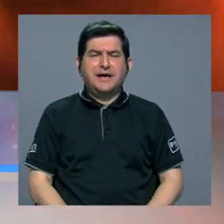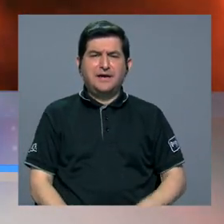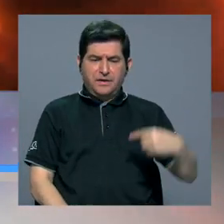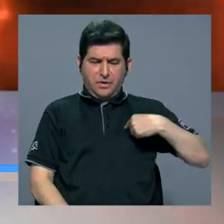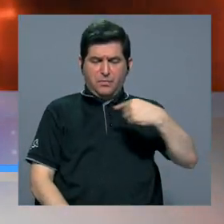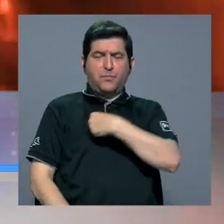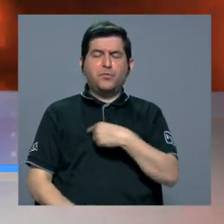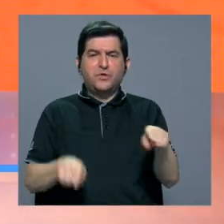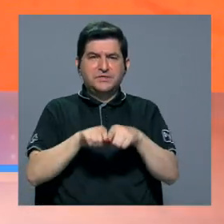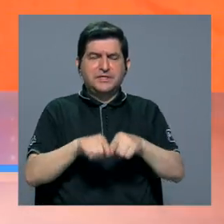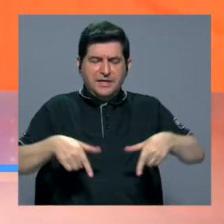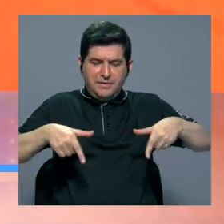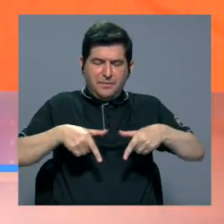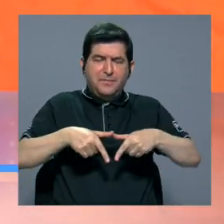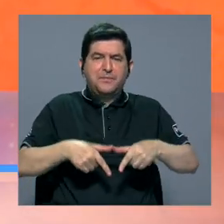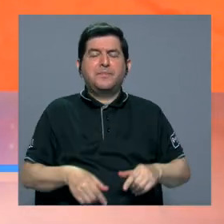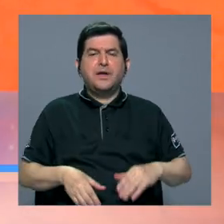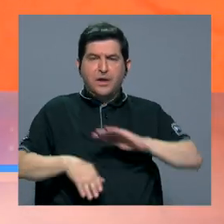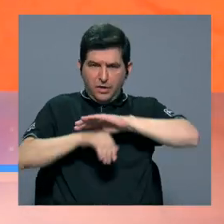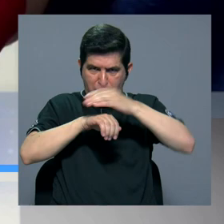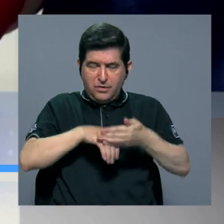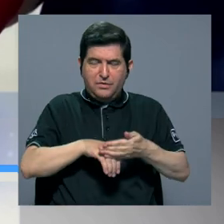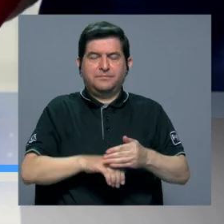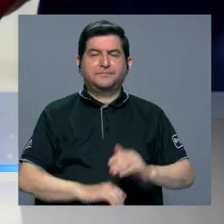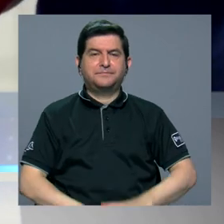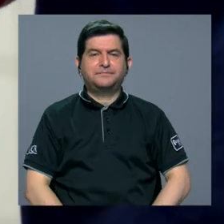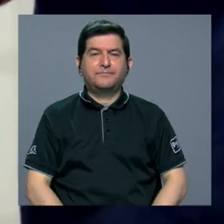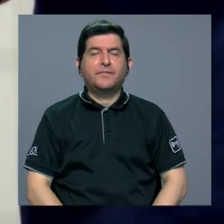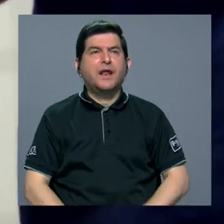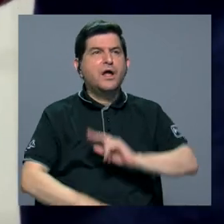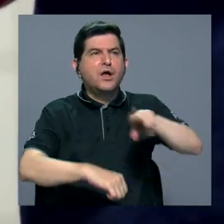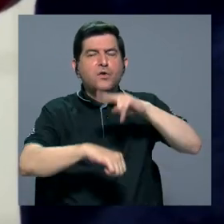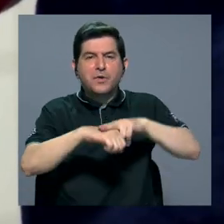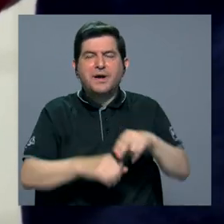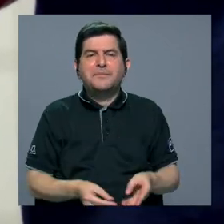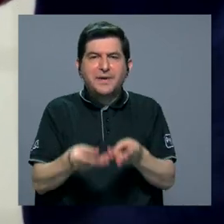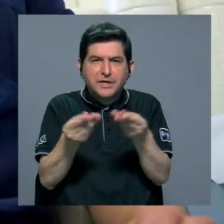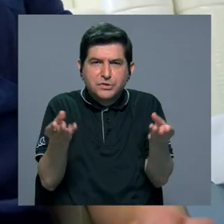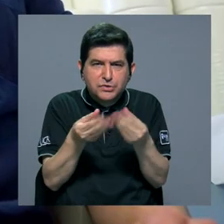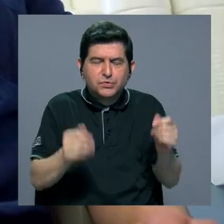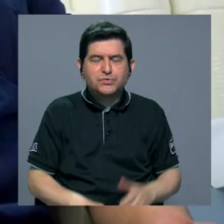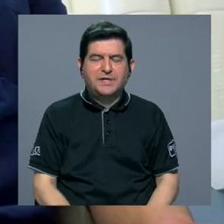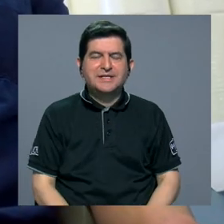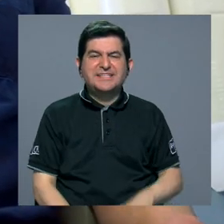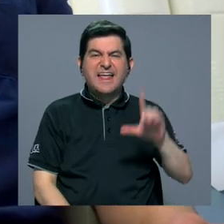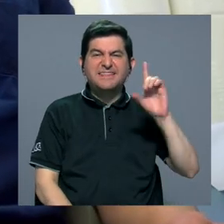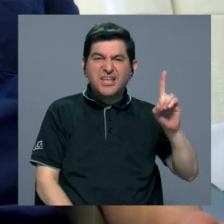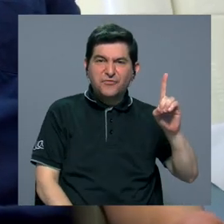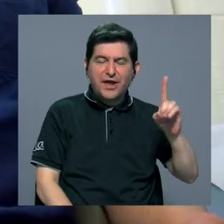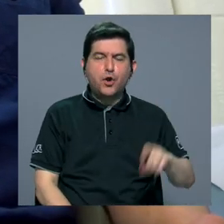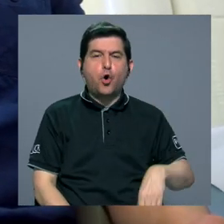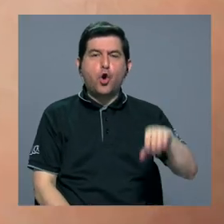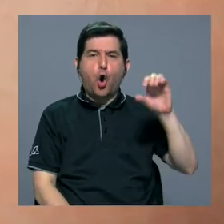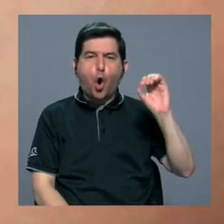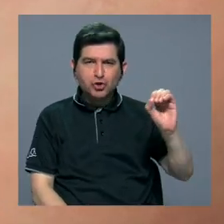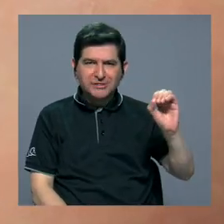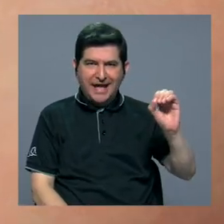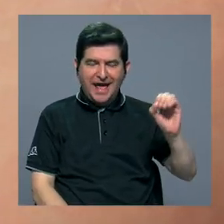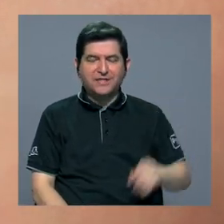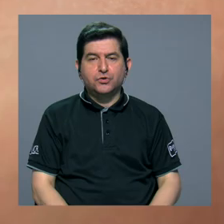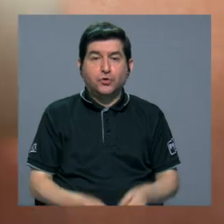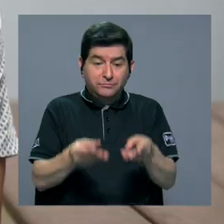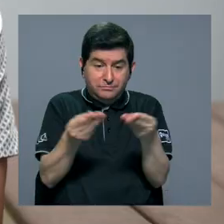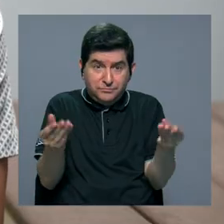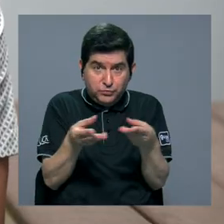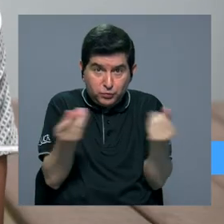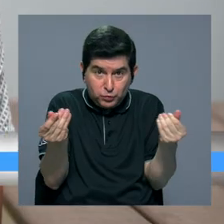pulmonares y en la placenta de seres humanos. Generalmente sustancias, por ejemplo, como el bisphenol, como los talatos, que son